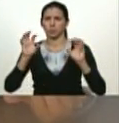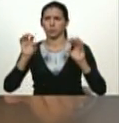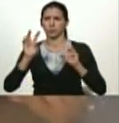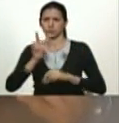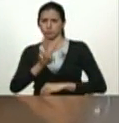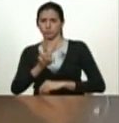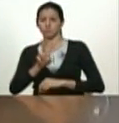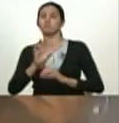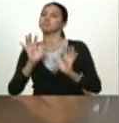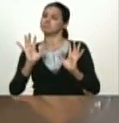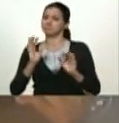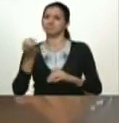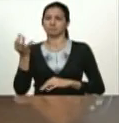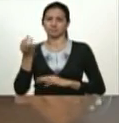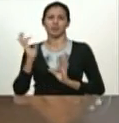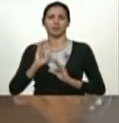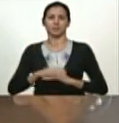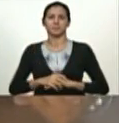palabra cierta pues